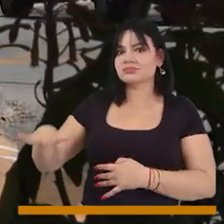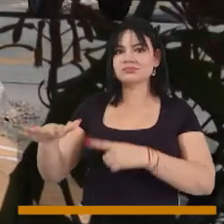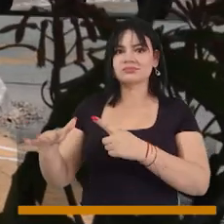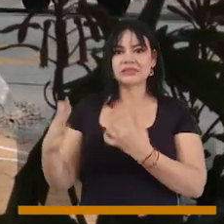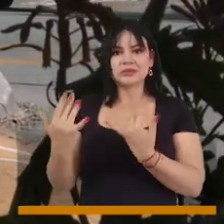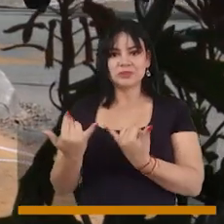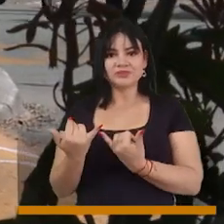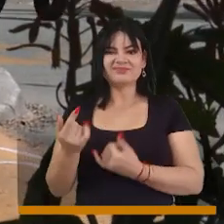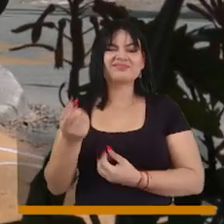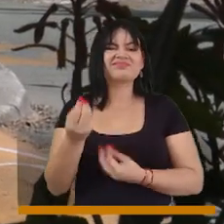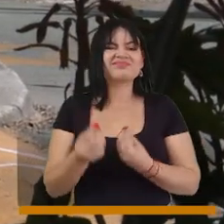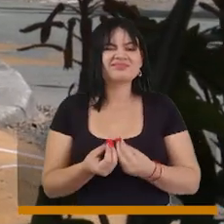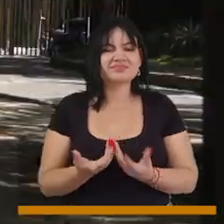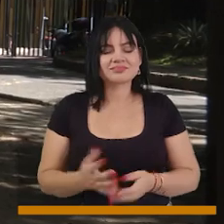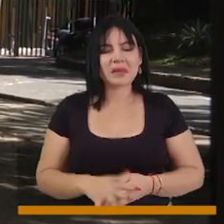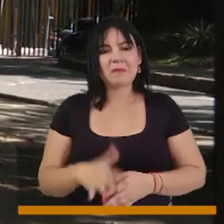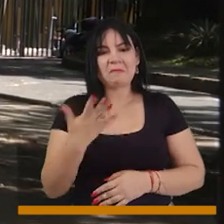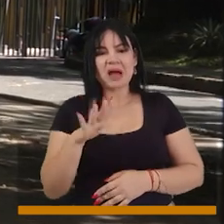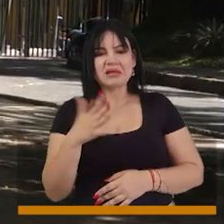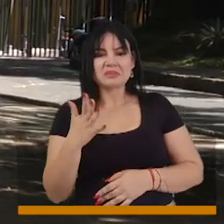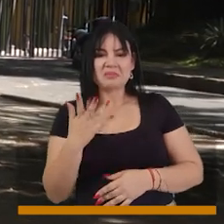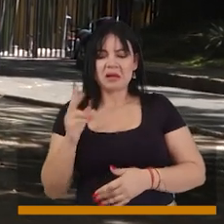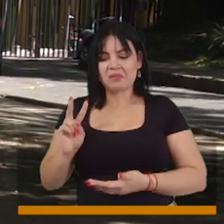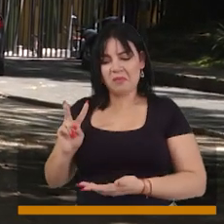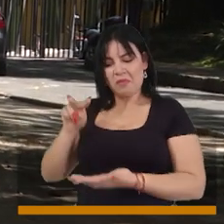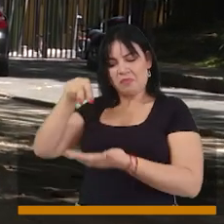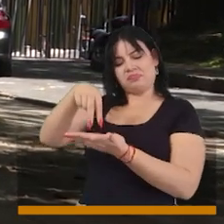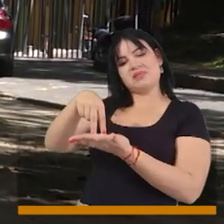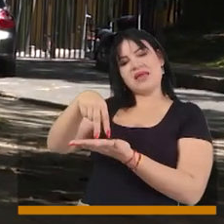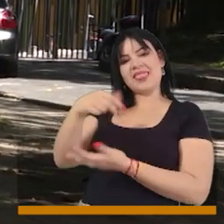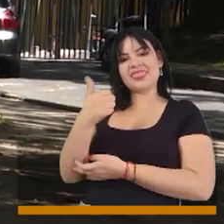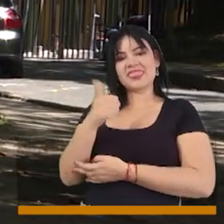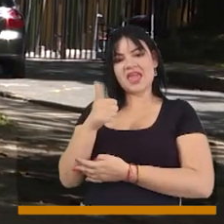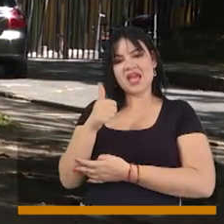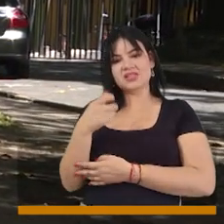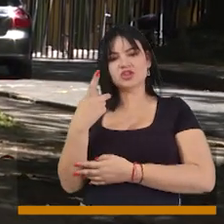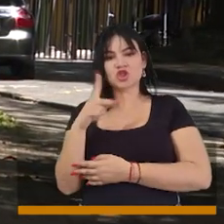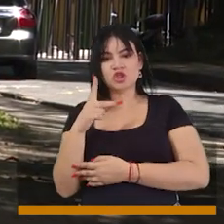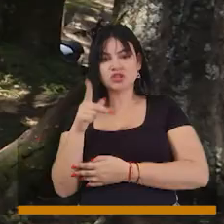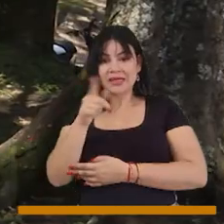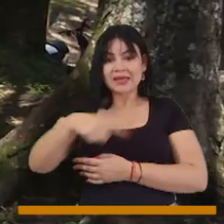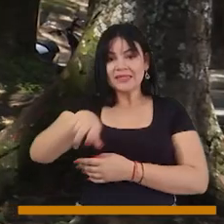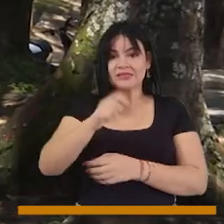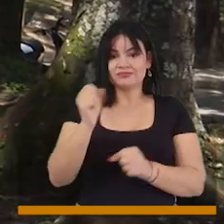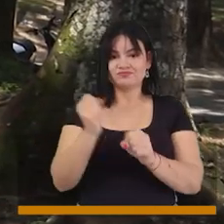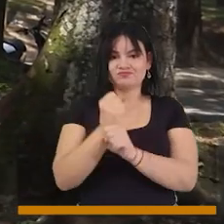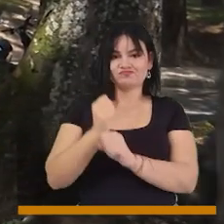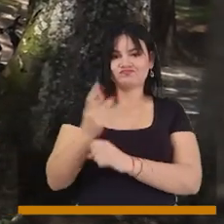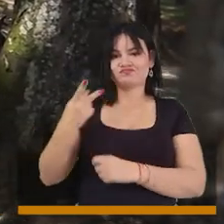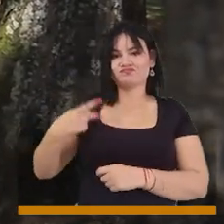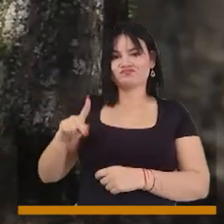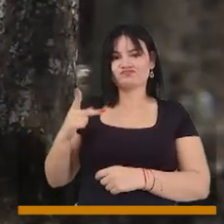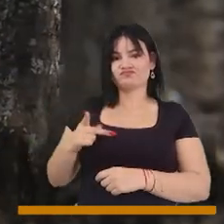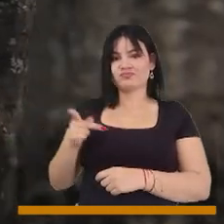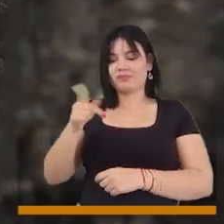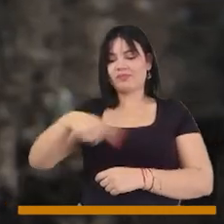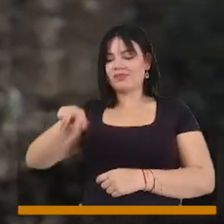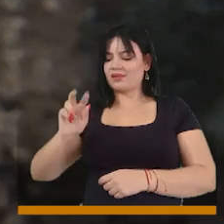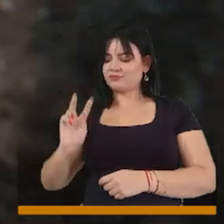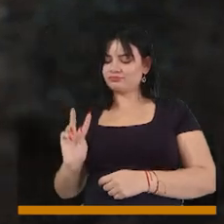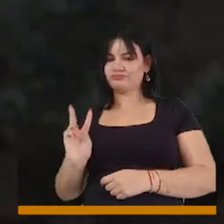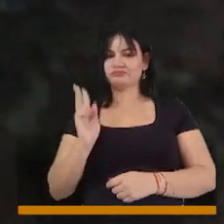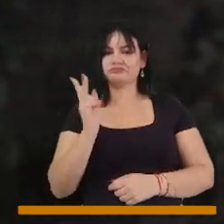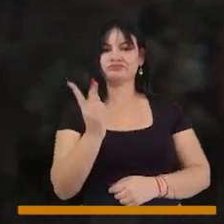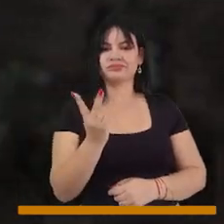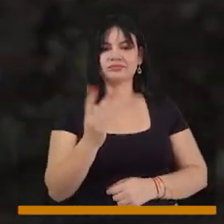donde nos encontramos en este momento, separan aproximadamente entre 10 y 12 trabajadoras sexuales que